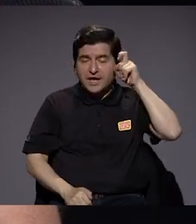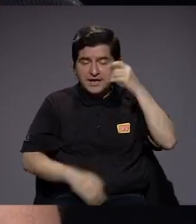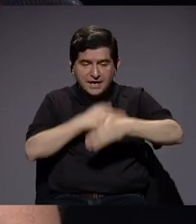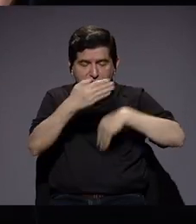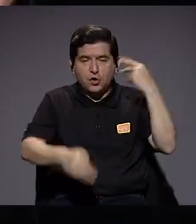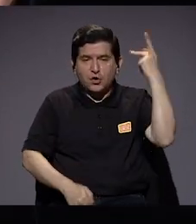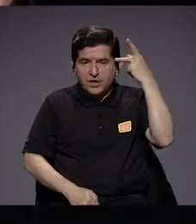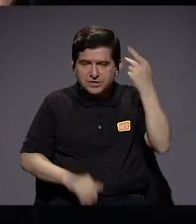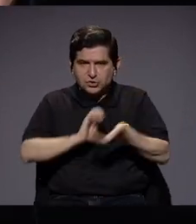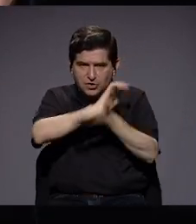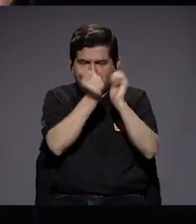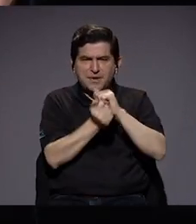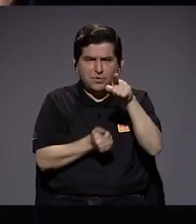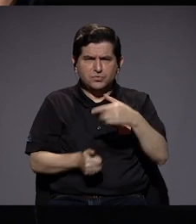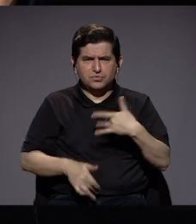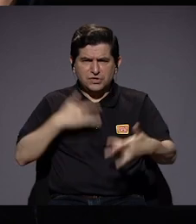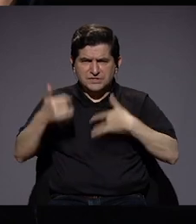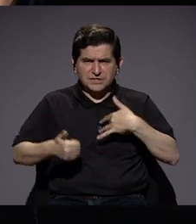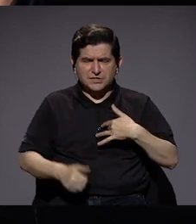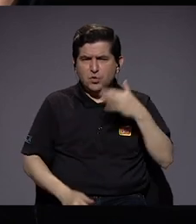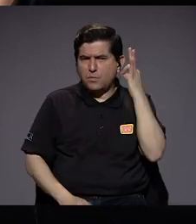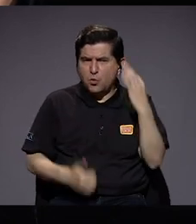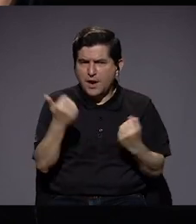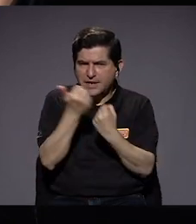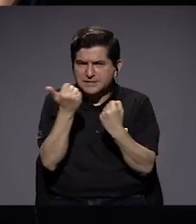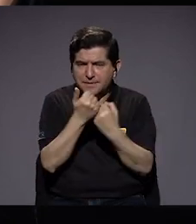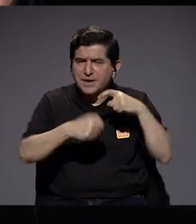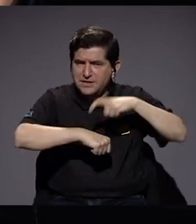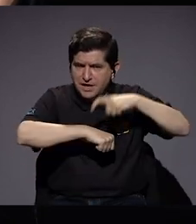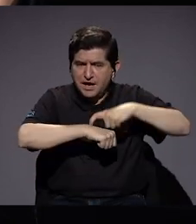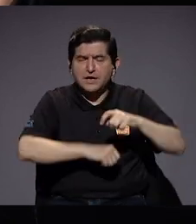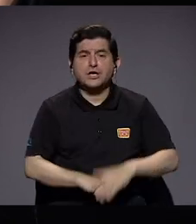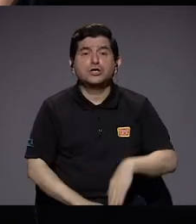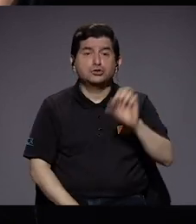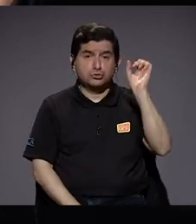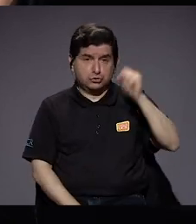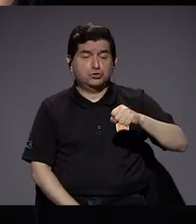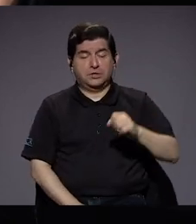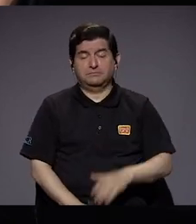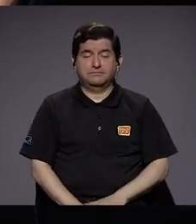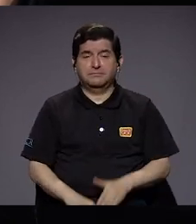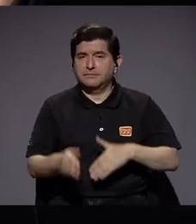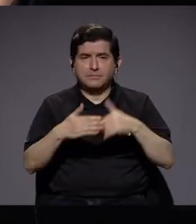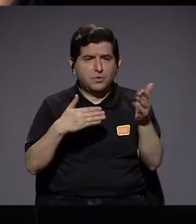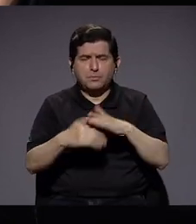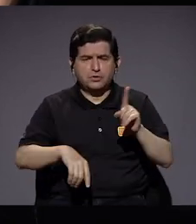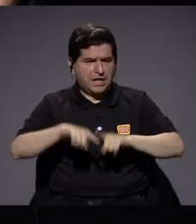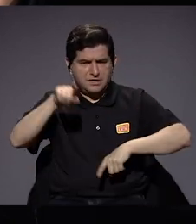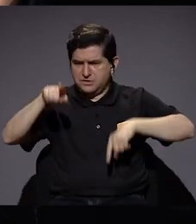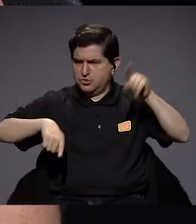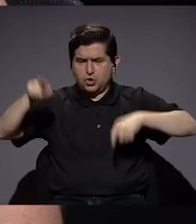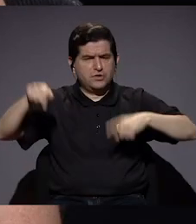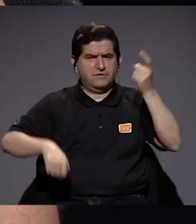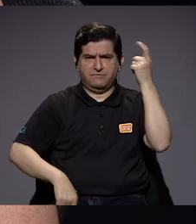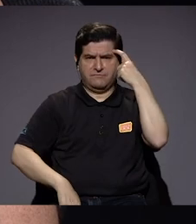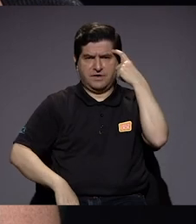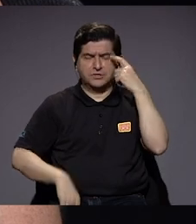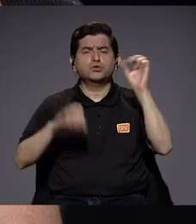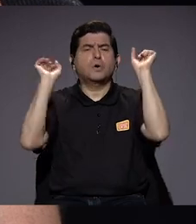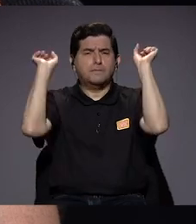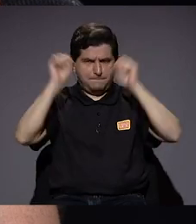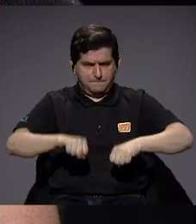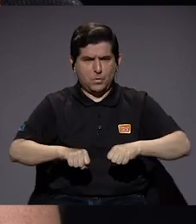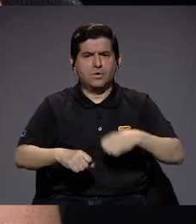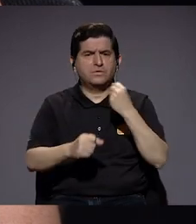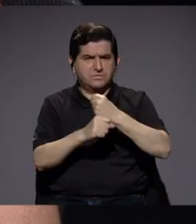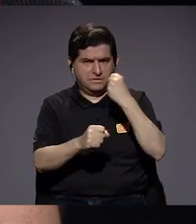que cambiar. ¿Se sintieron respaldadas por las mujeres en ese momento, doña Carolina? Sí, yo creo que a pesar de la gran diversidad de pensamientos, fue posible hacer